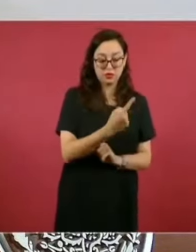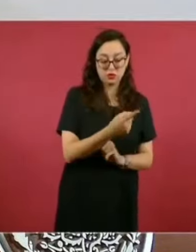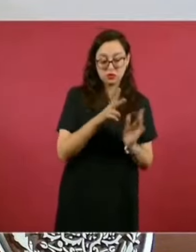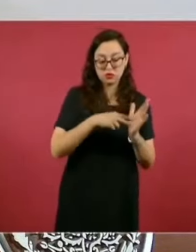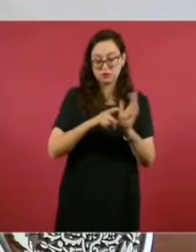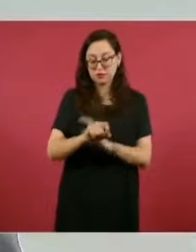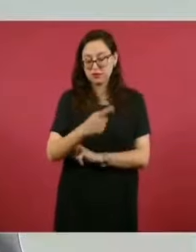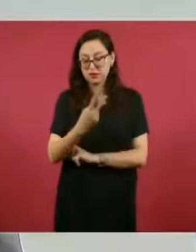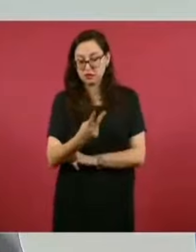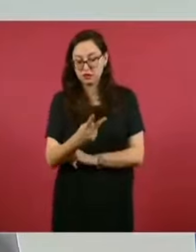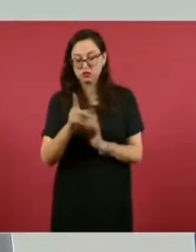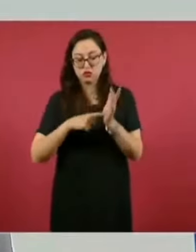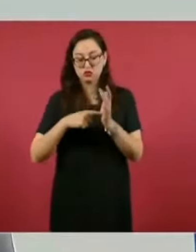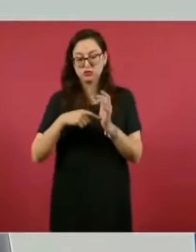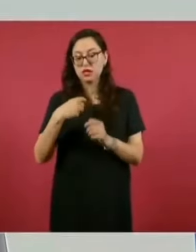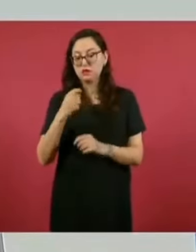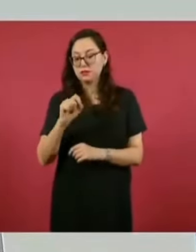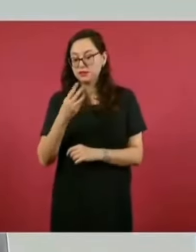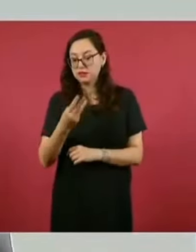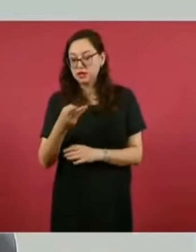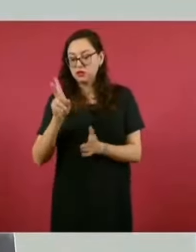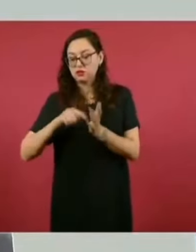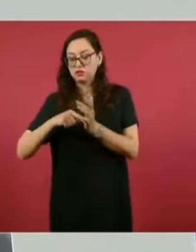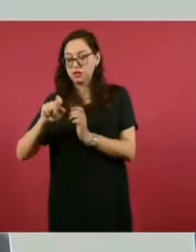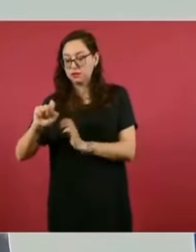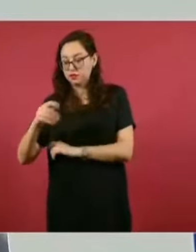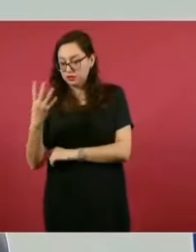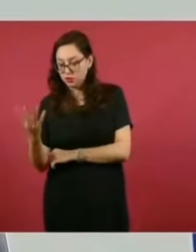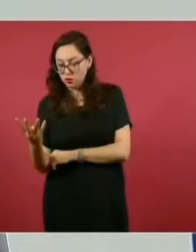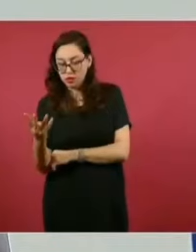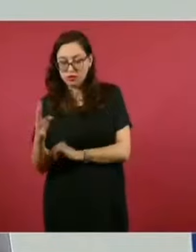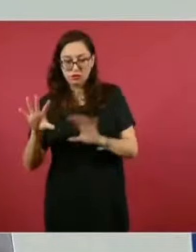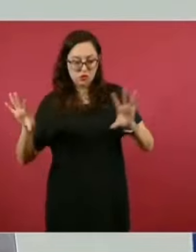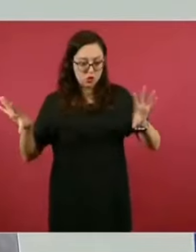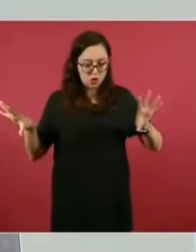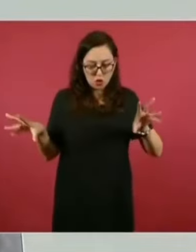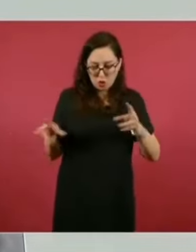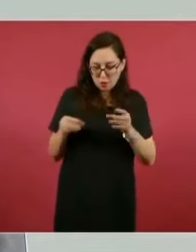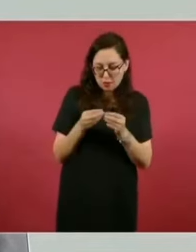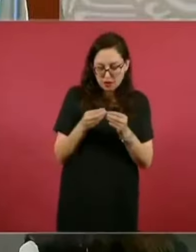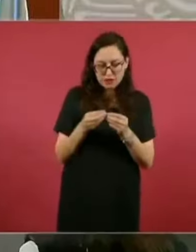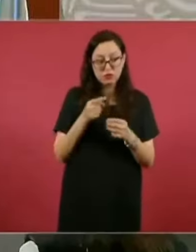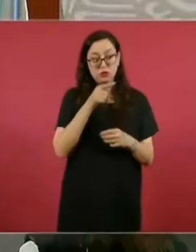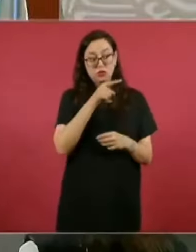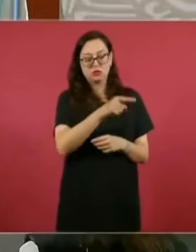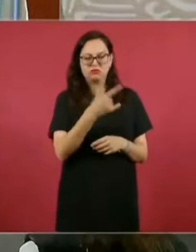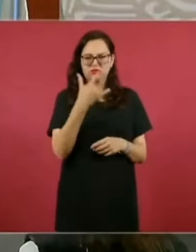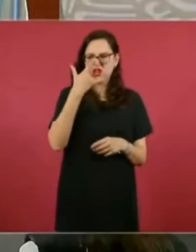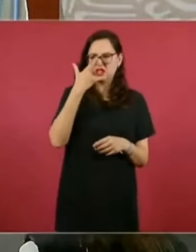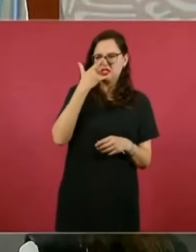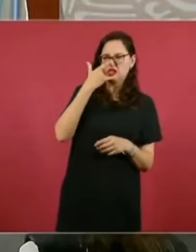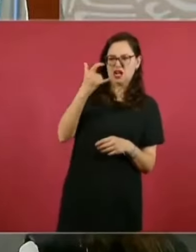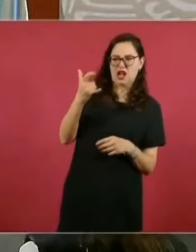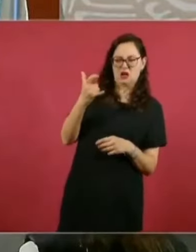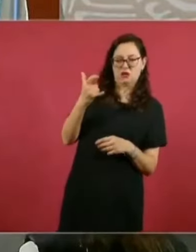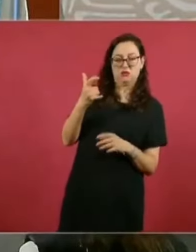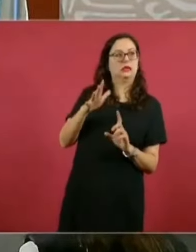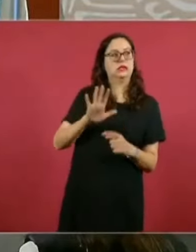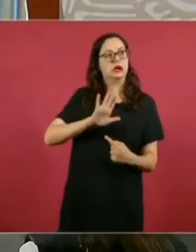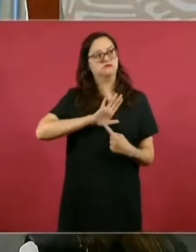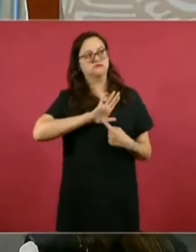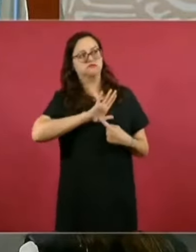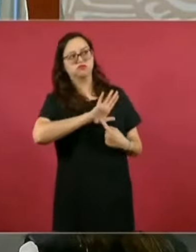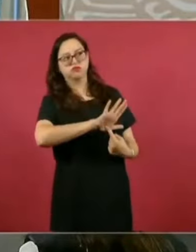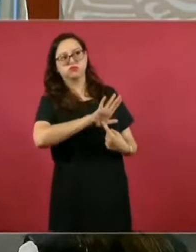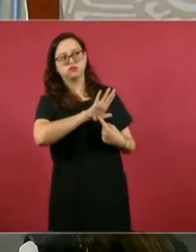y 24 se ha solventado la totalidad de las observaciones del proceso fiscalizador, tanto de